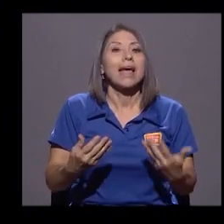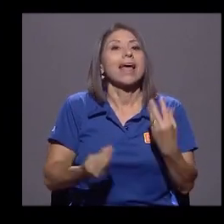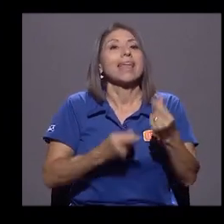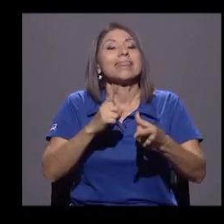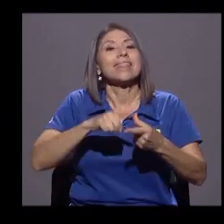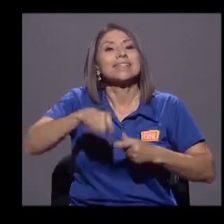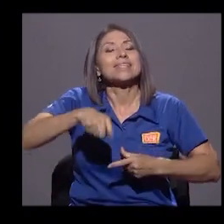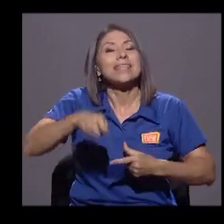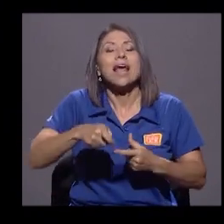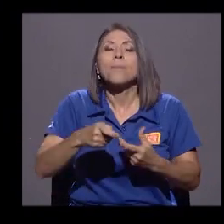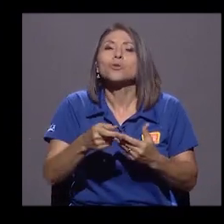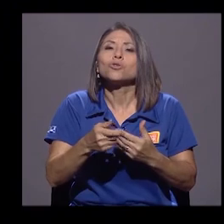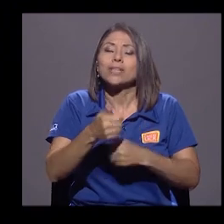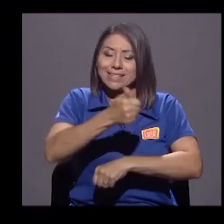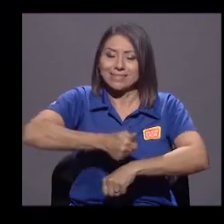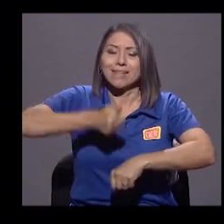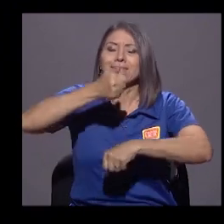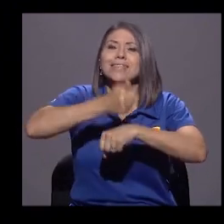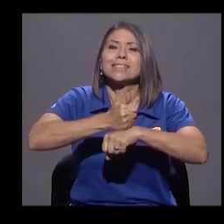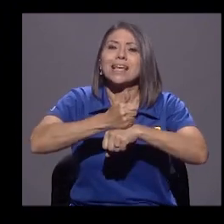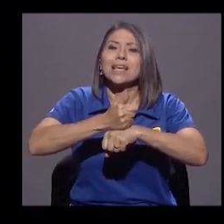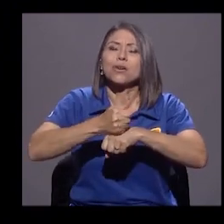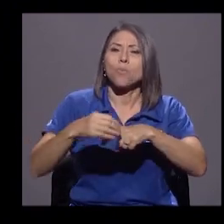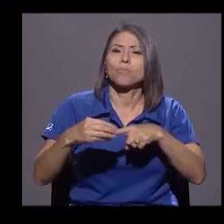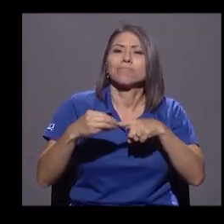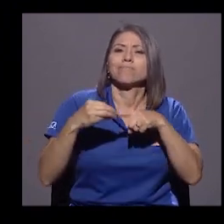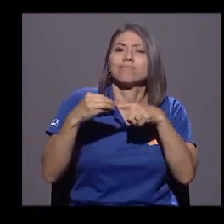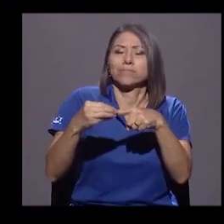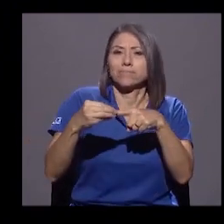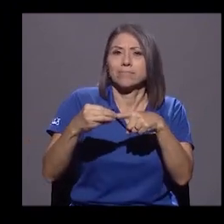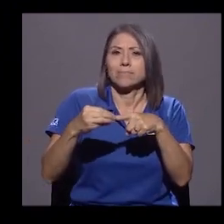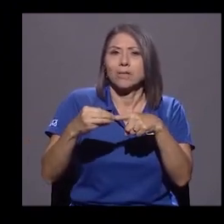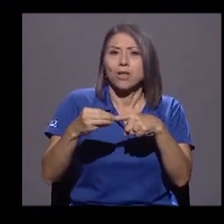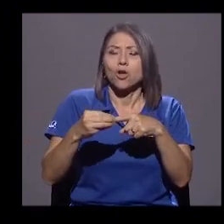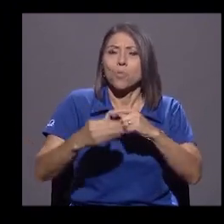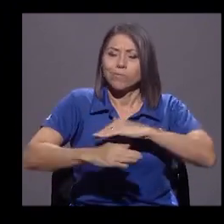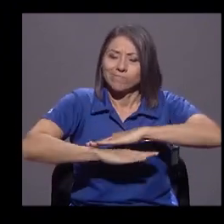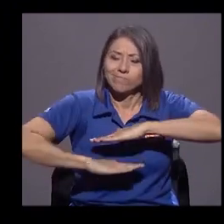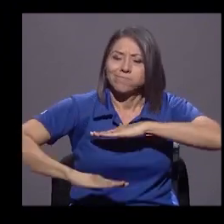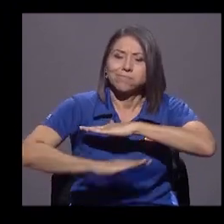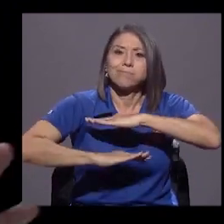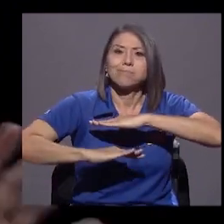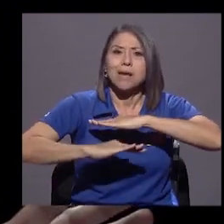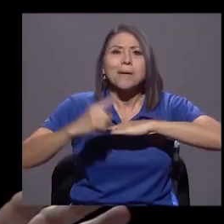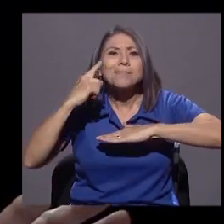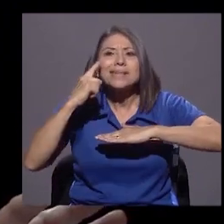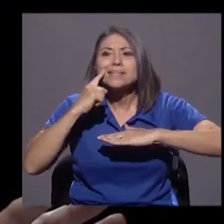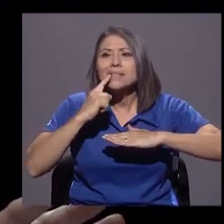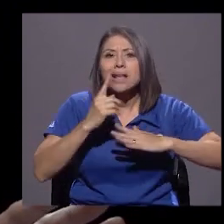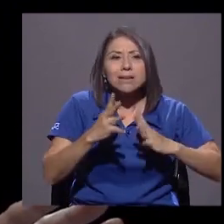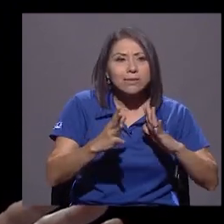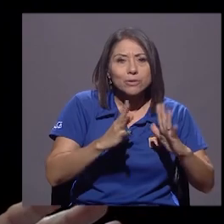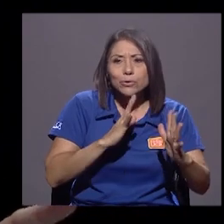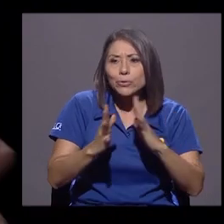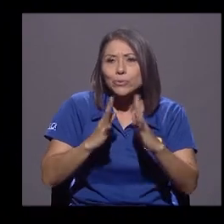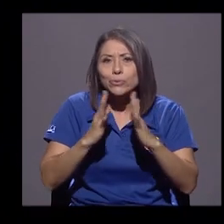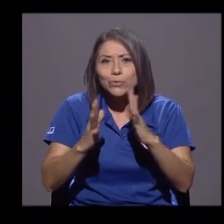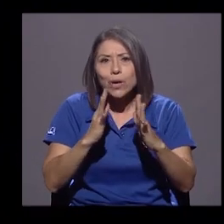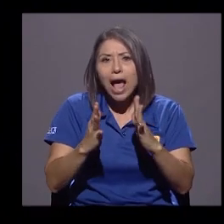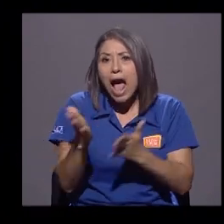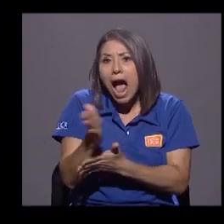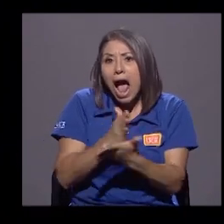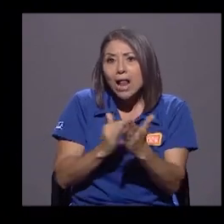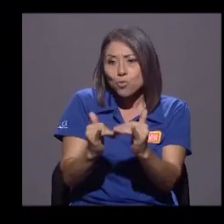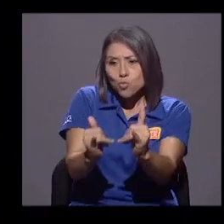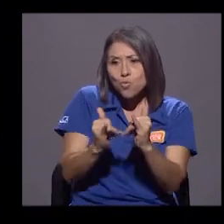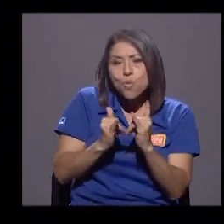pilotes, anclajes que nos permitan, por lo menos, tener referentes comunes para discutir posiciones diferentes. Y